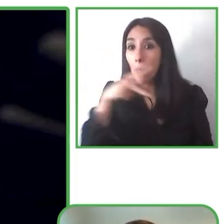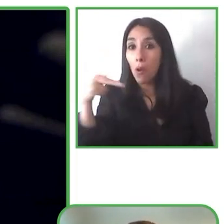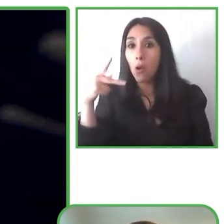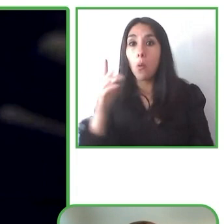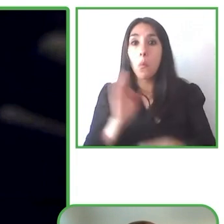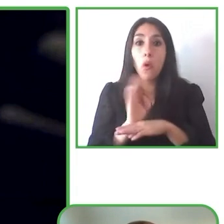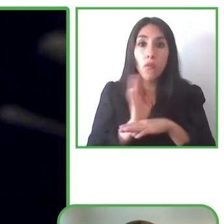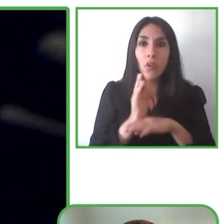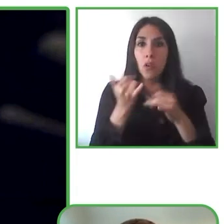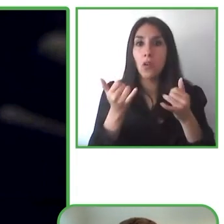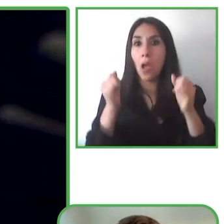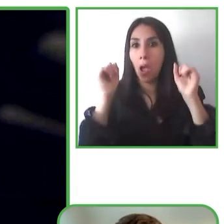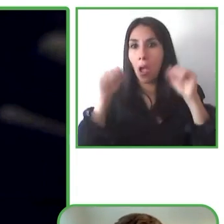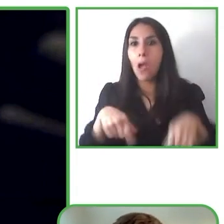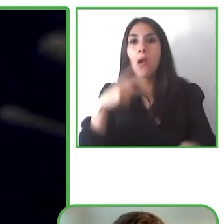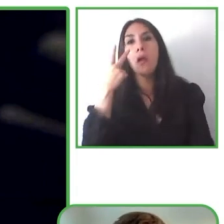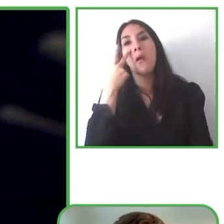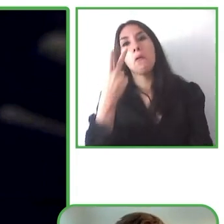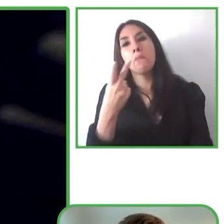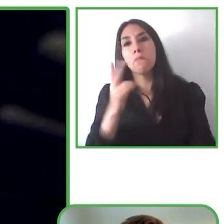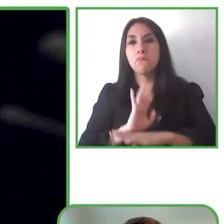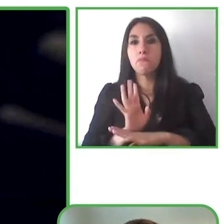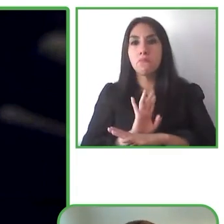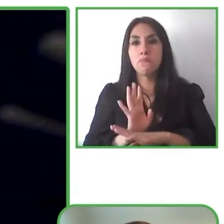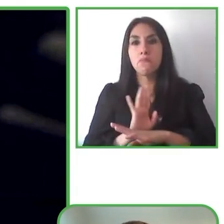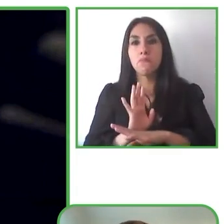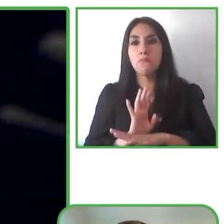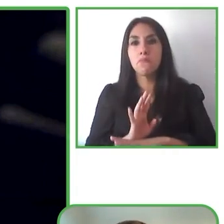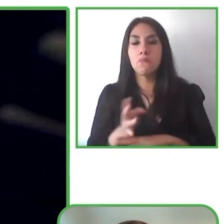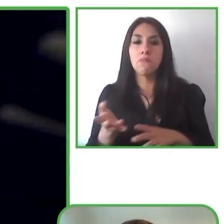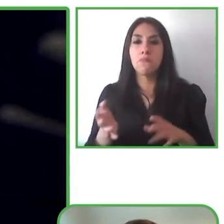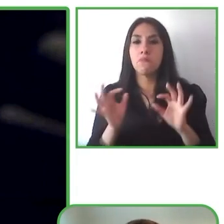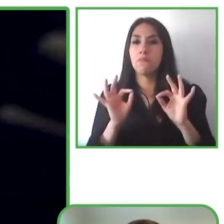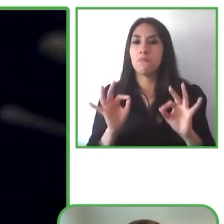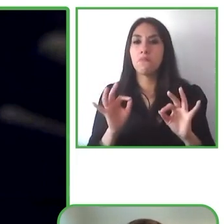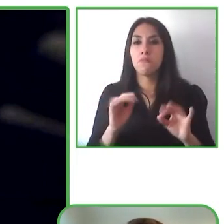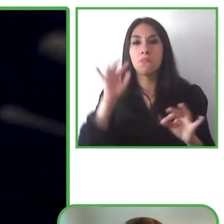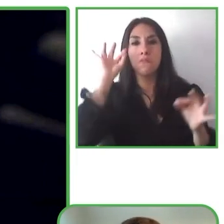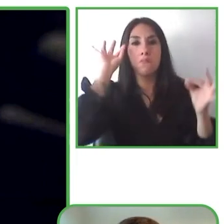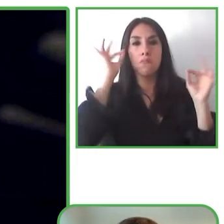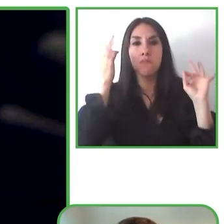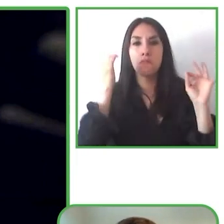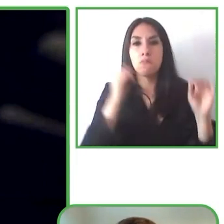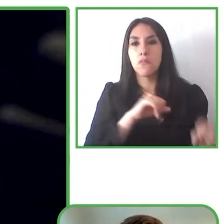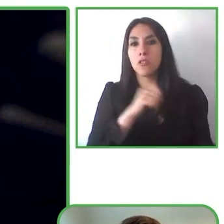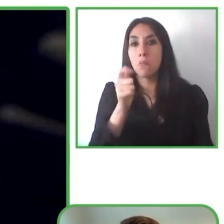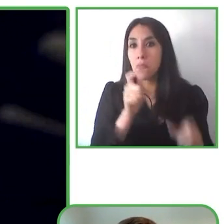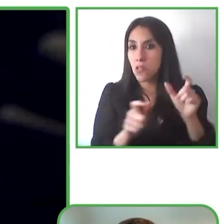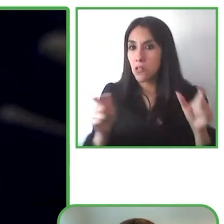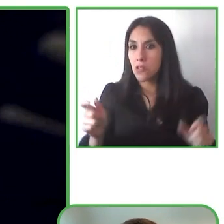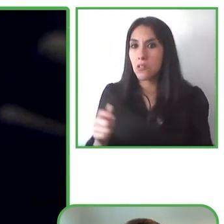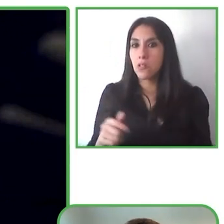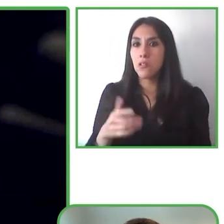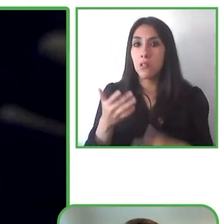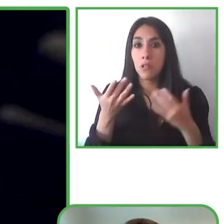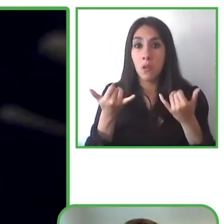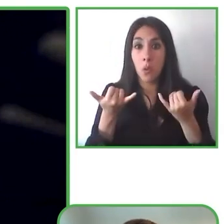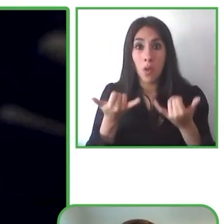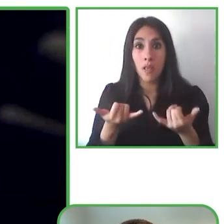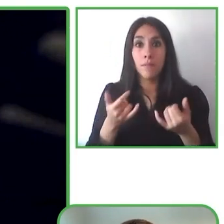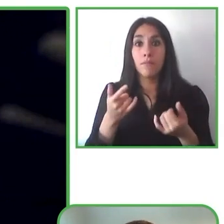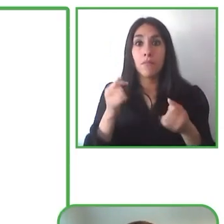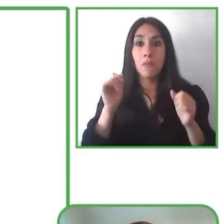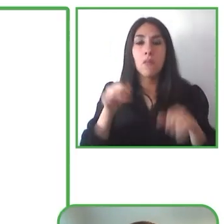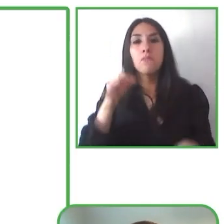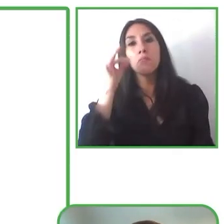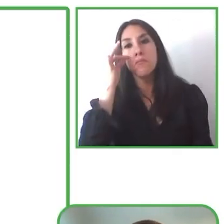divertirse junto con tus amigos sin molestar a nadie entonces si se puede consumir a las películas en